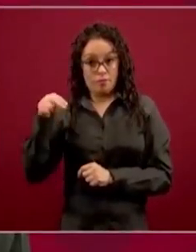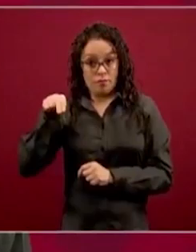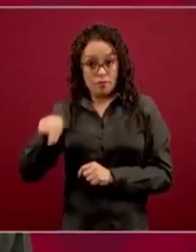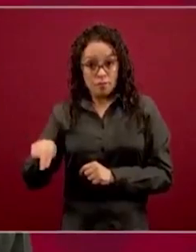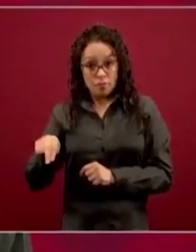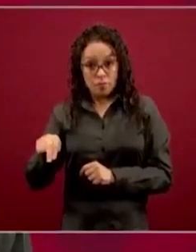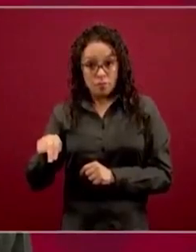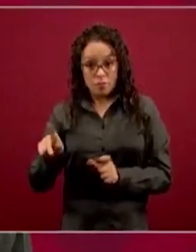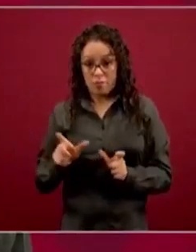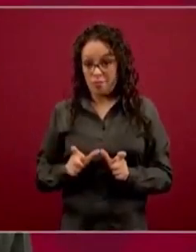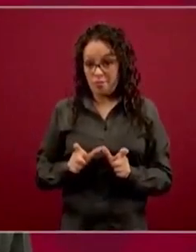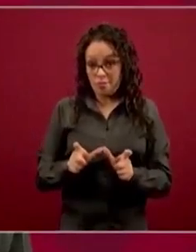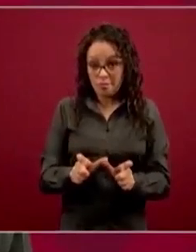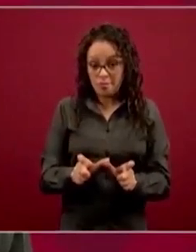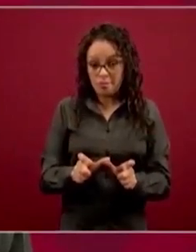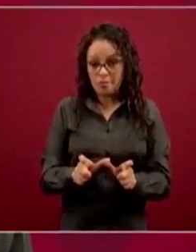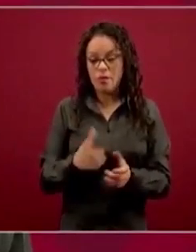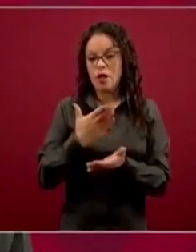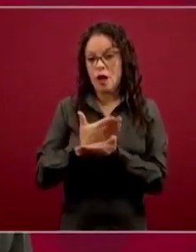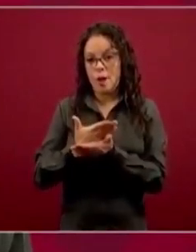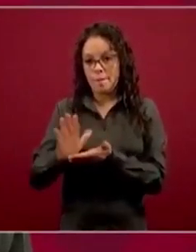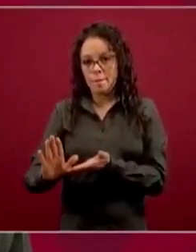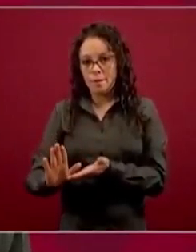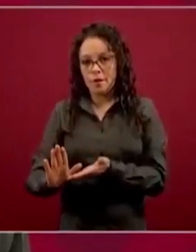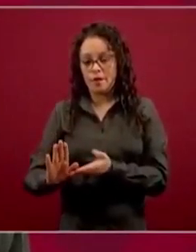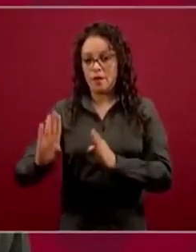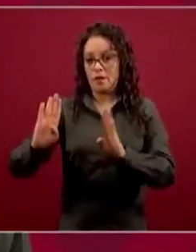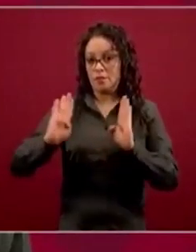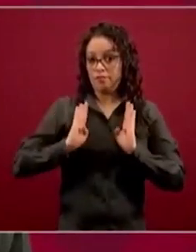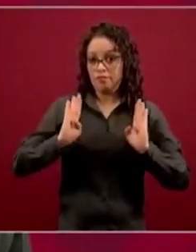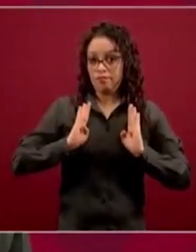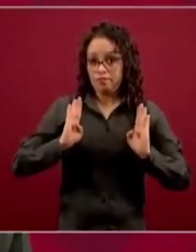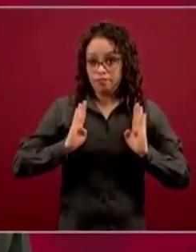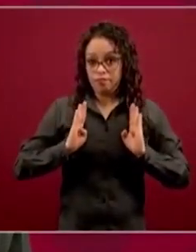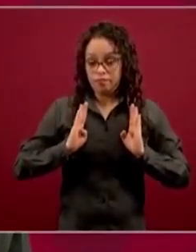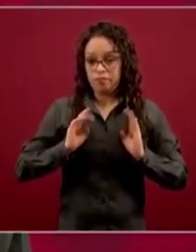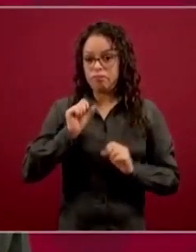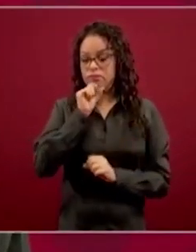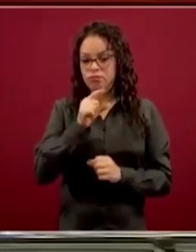Ejército Mexicano también nos está apoyando en la seguridad.